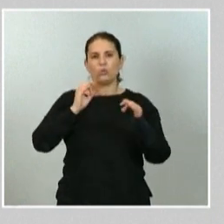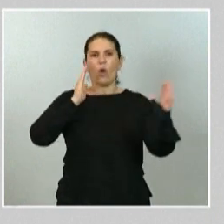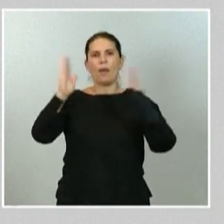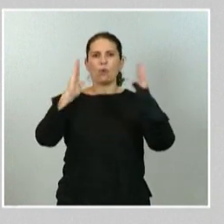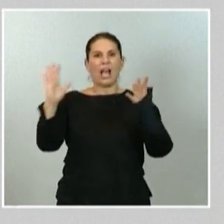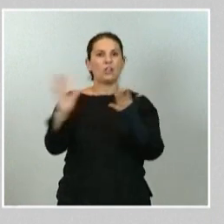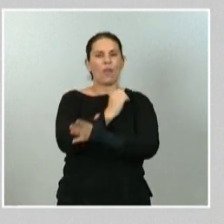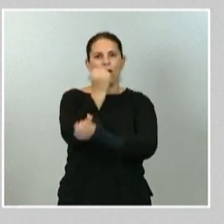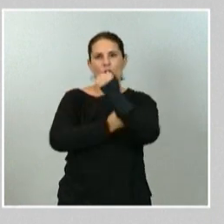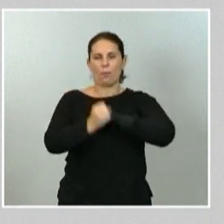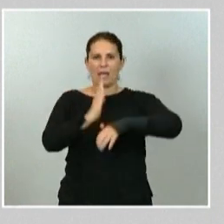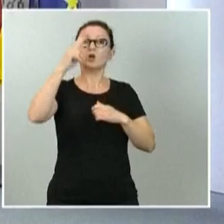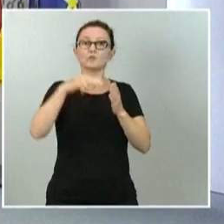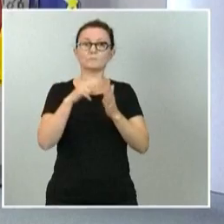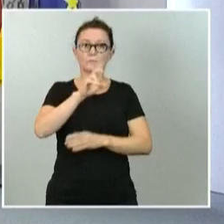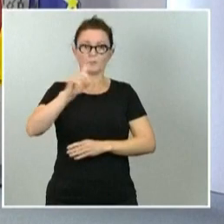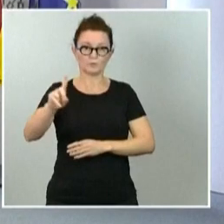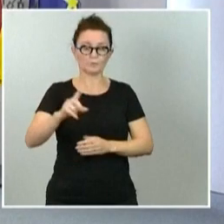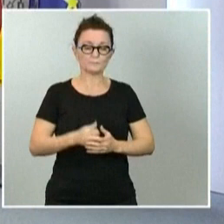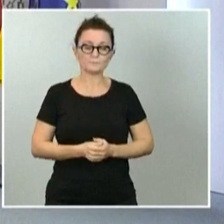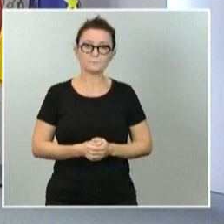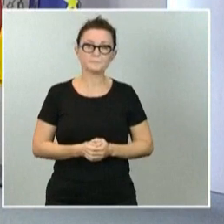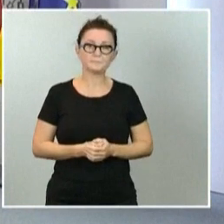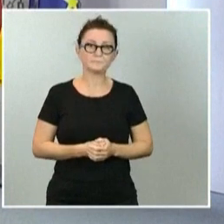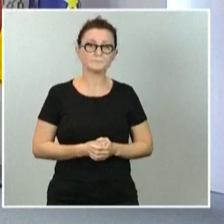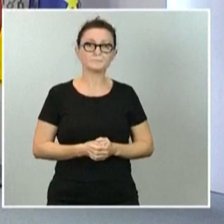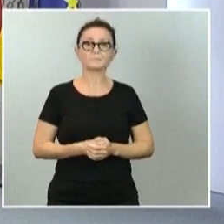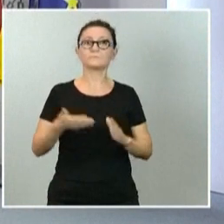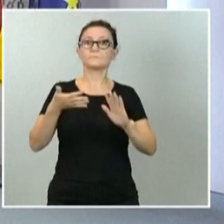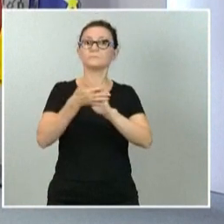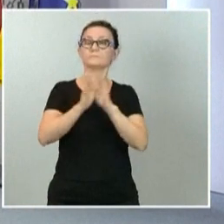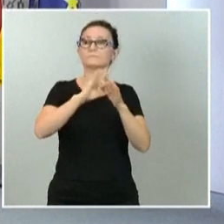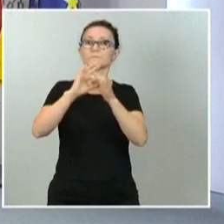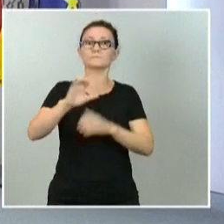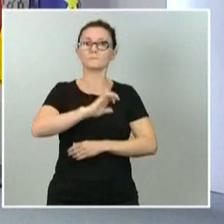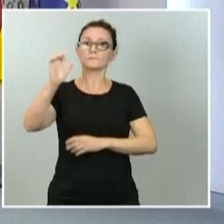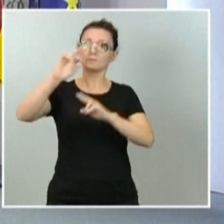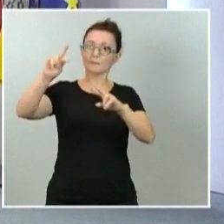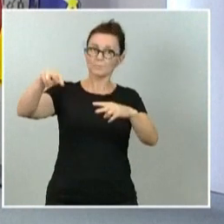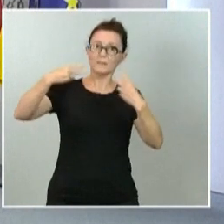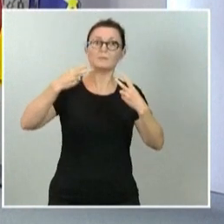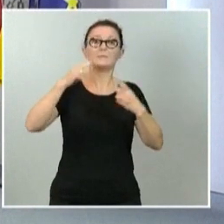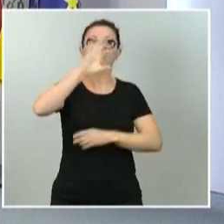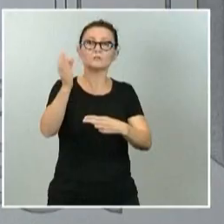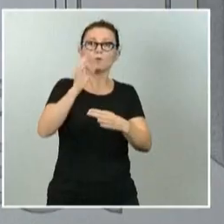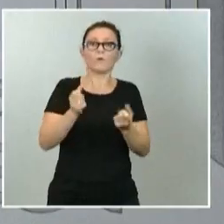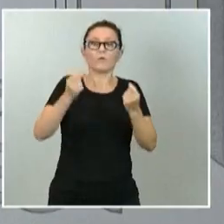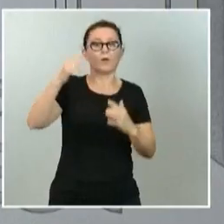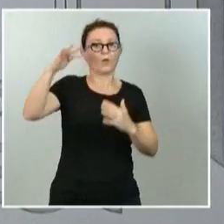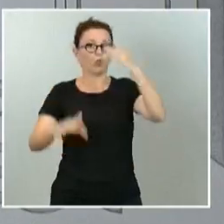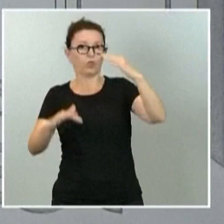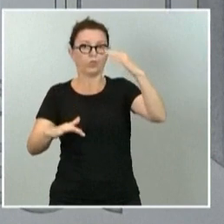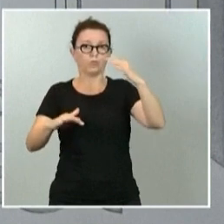aumentar el gasto público para 2021 en más de un 53%, hasta los 196.000 millones de euros,